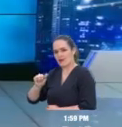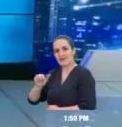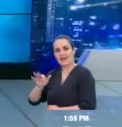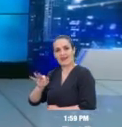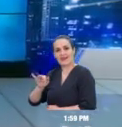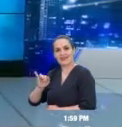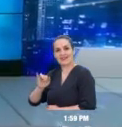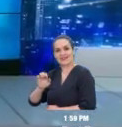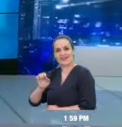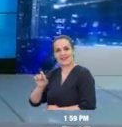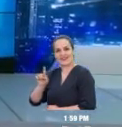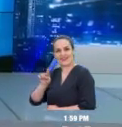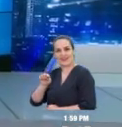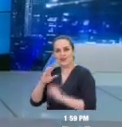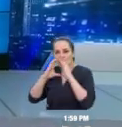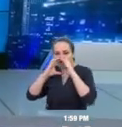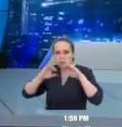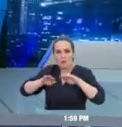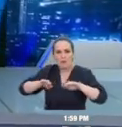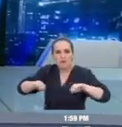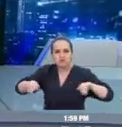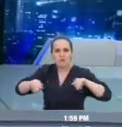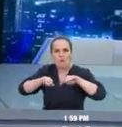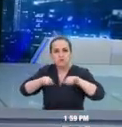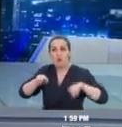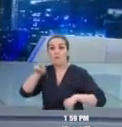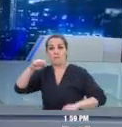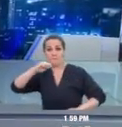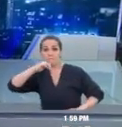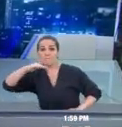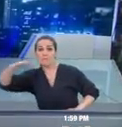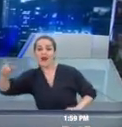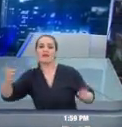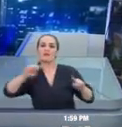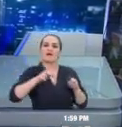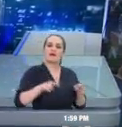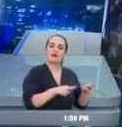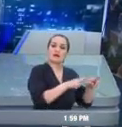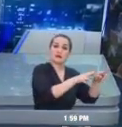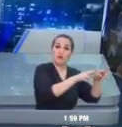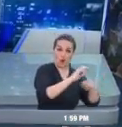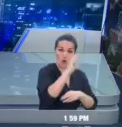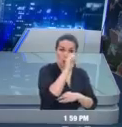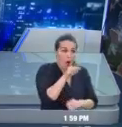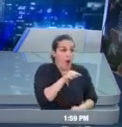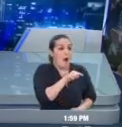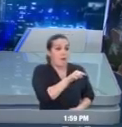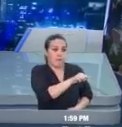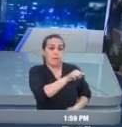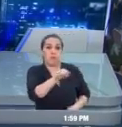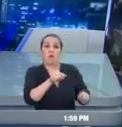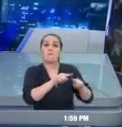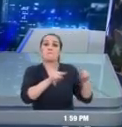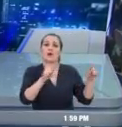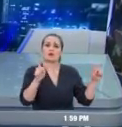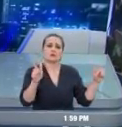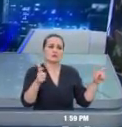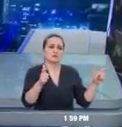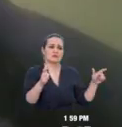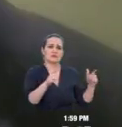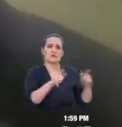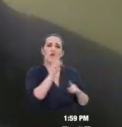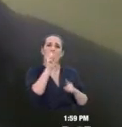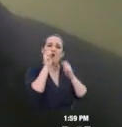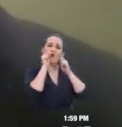En Colombia, gracias a la labor de fundaciones como Omacha, esta especie ha logrado sobrevivir ante la amenaza de las actividades humanas.